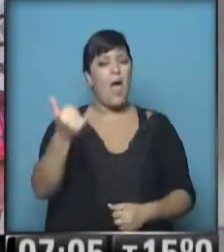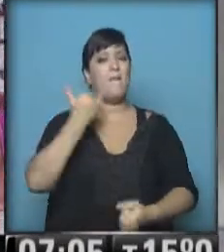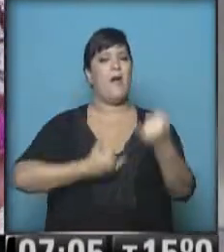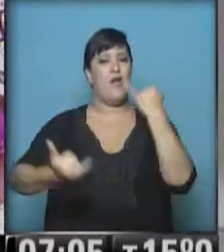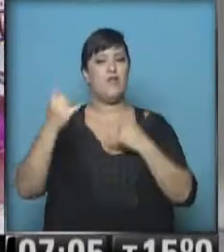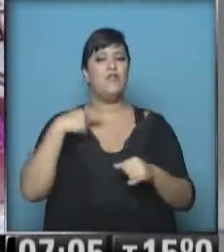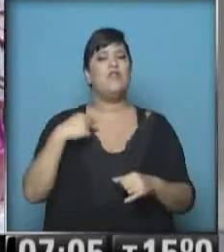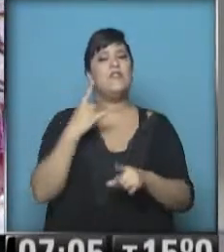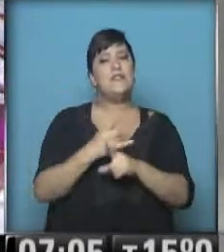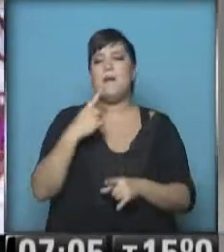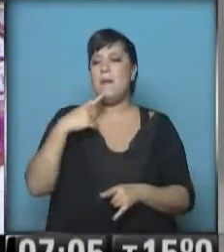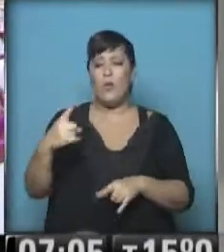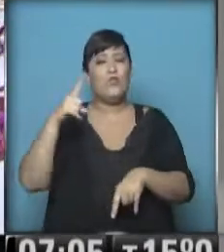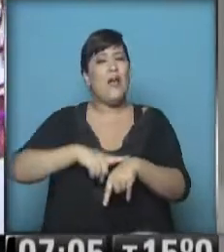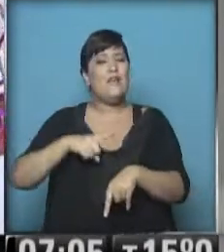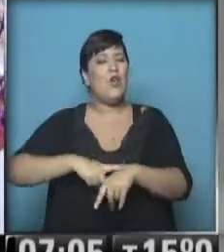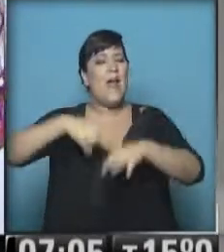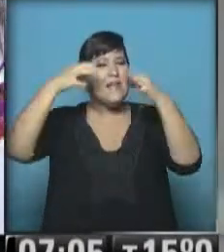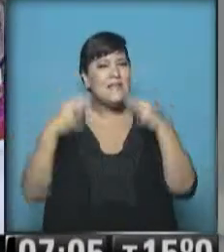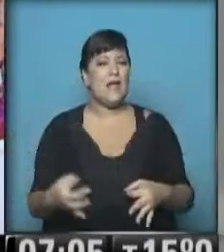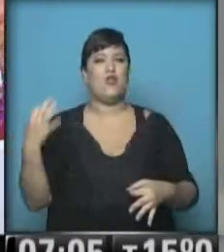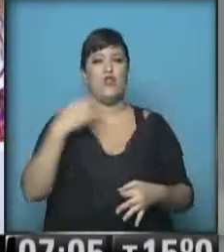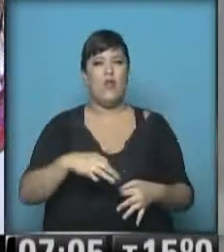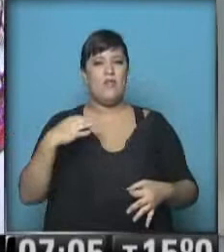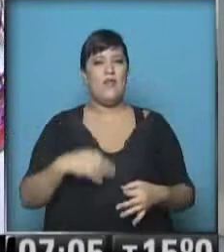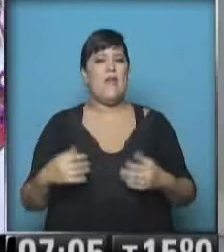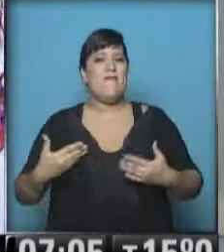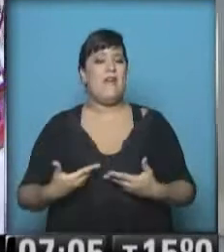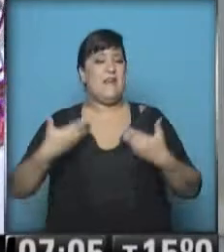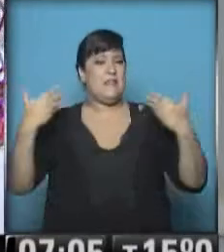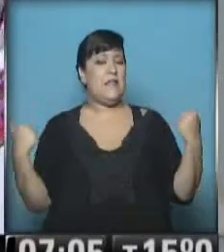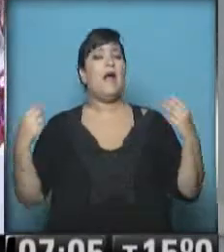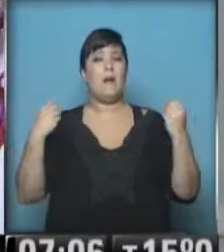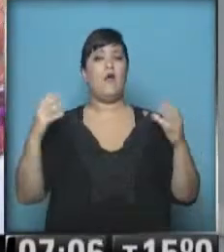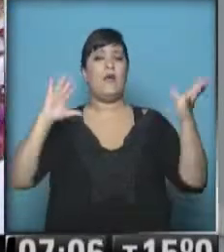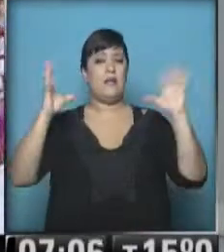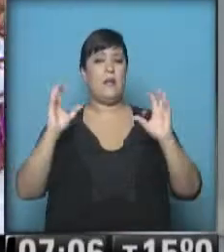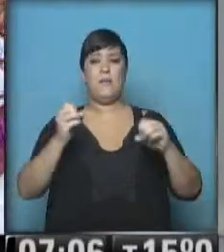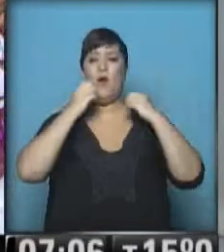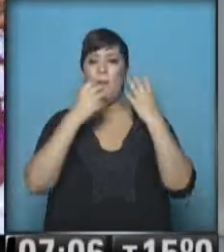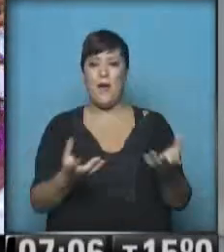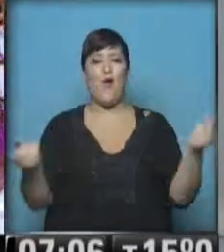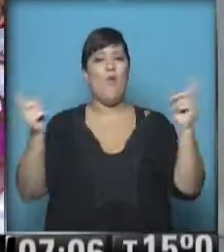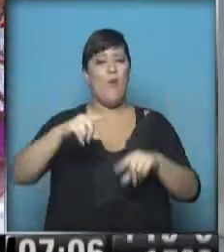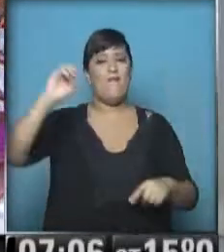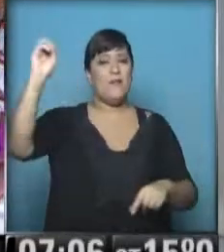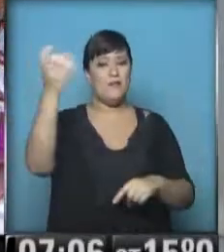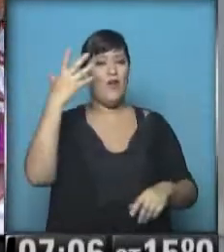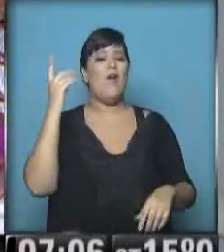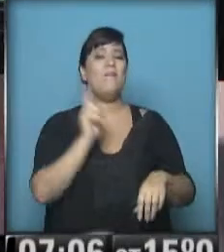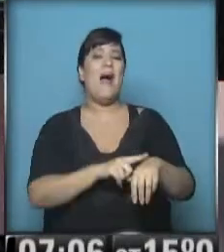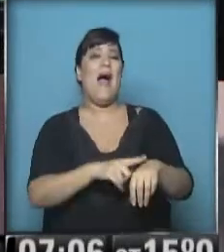yo siempre le pregunto, ¿a qué hora exactamente tenemos que ir cambiando de ropa? Porque mejora, vuelve el sol finalmente. Así ponemos la alarma, de paso.